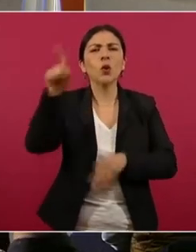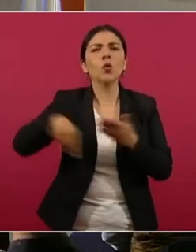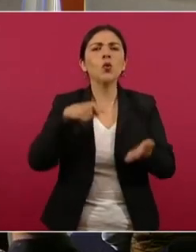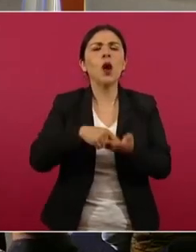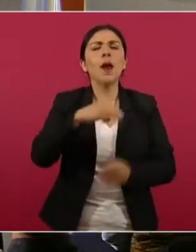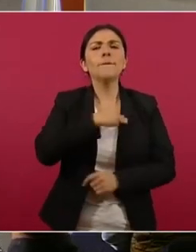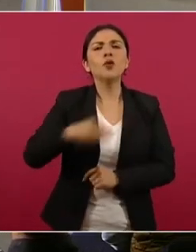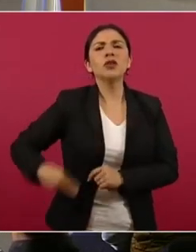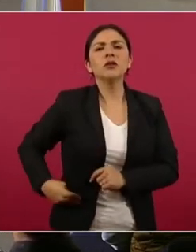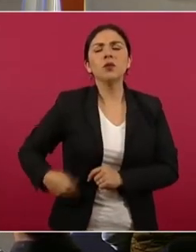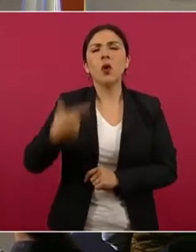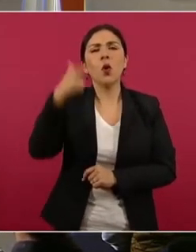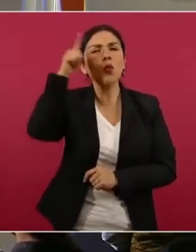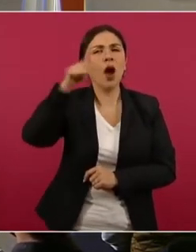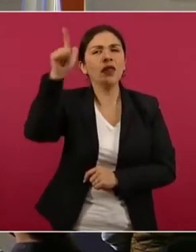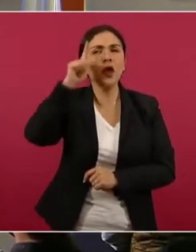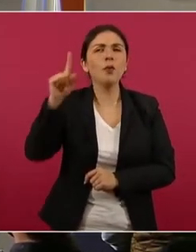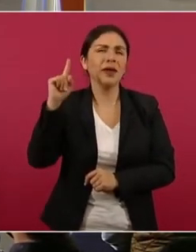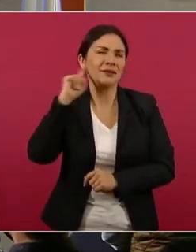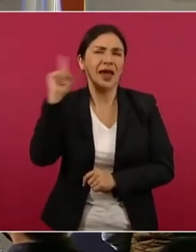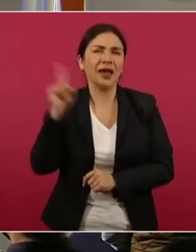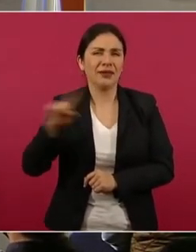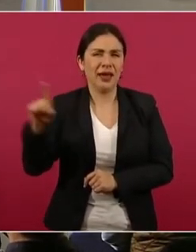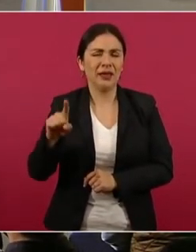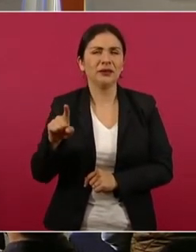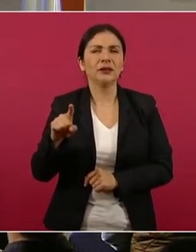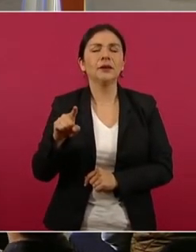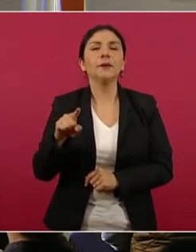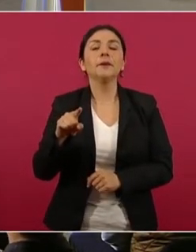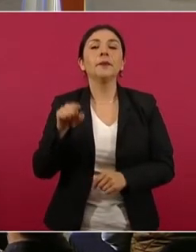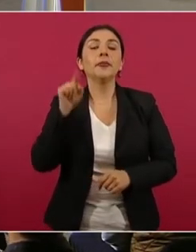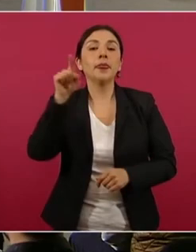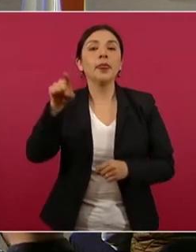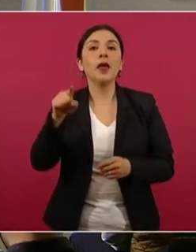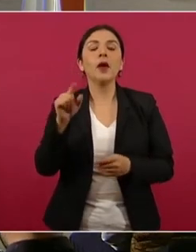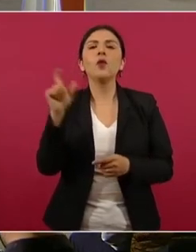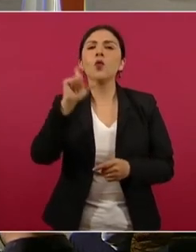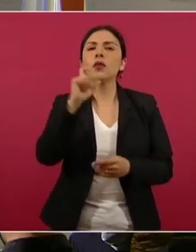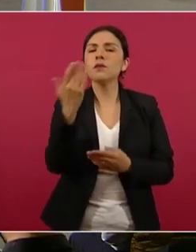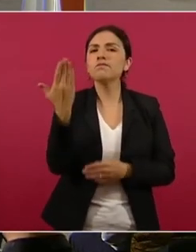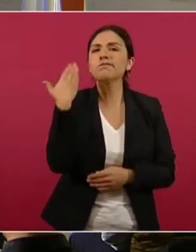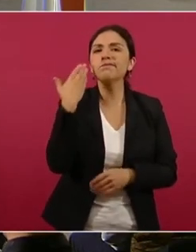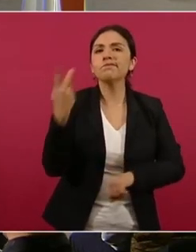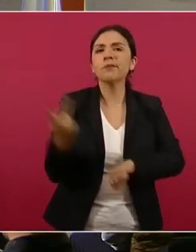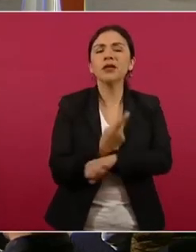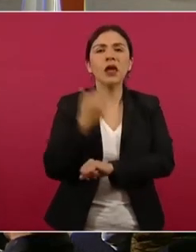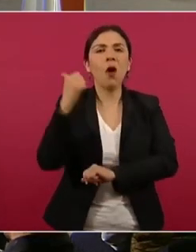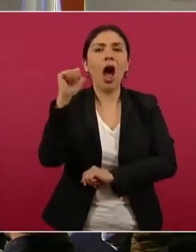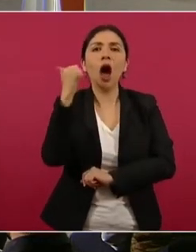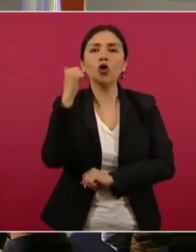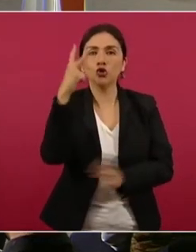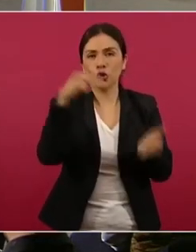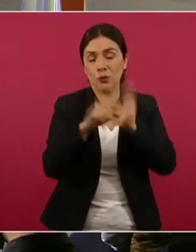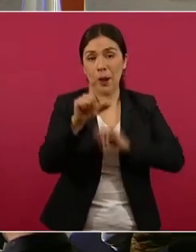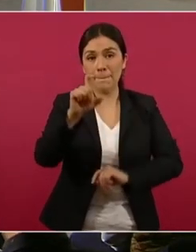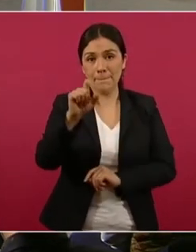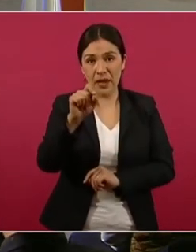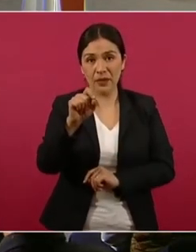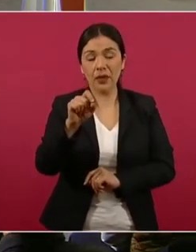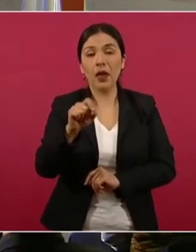municipio de Guadalupe, Zacatecas, en Cieneguitas, el pasado mes de agosto de 2020.